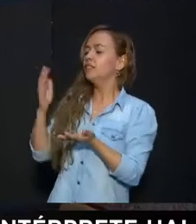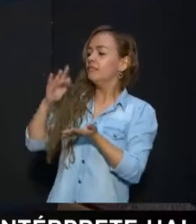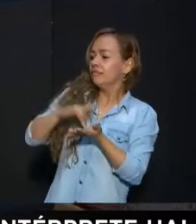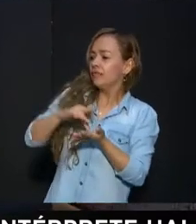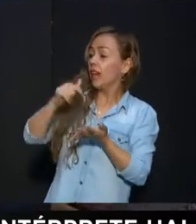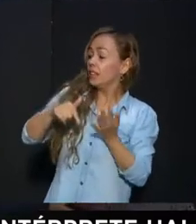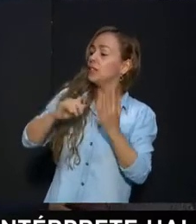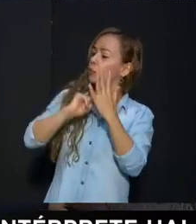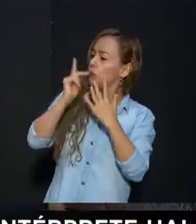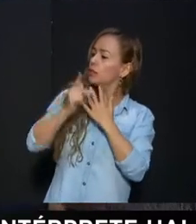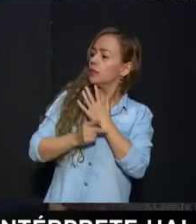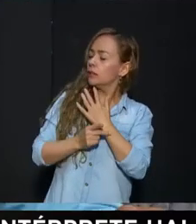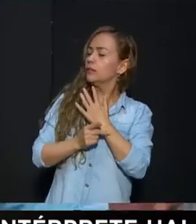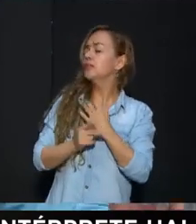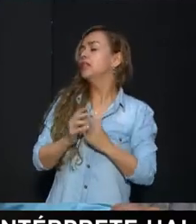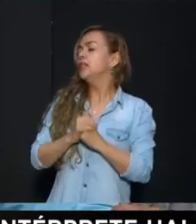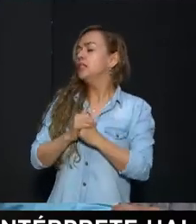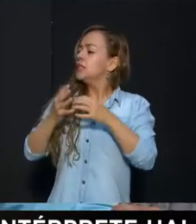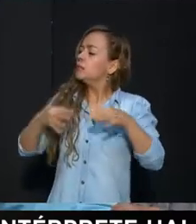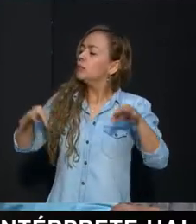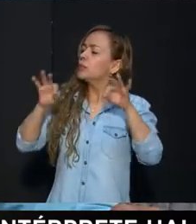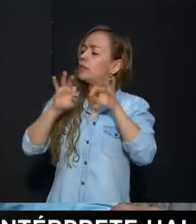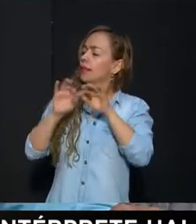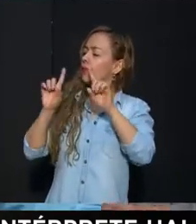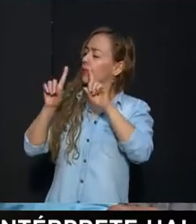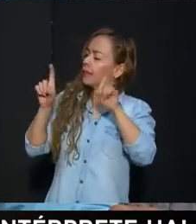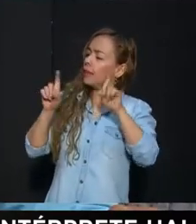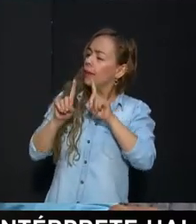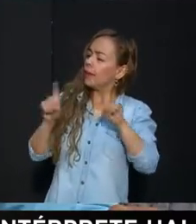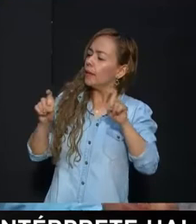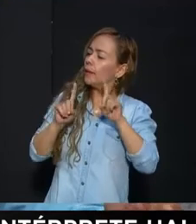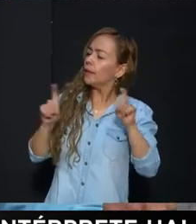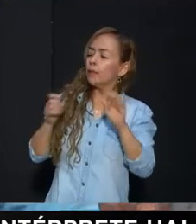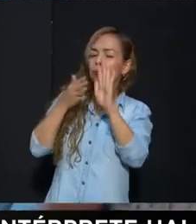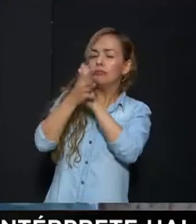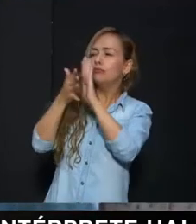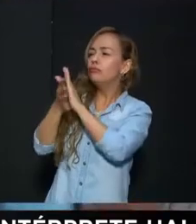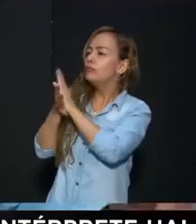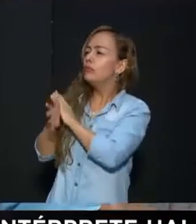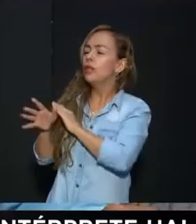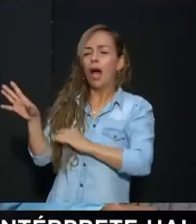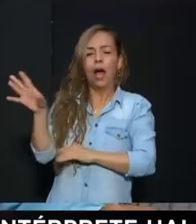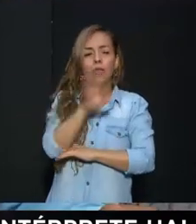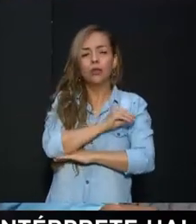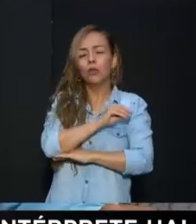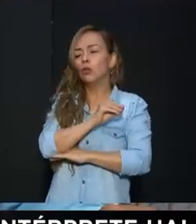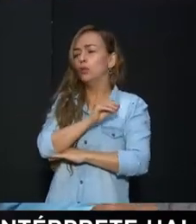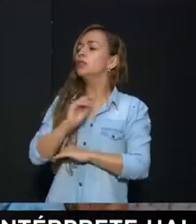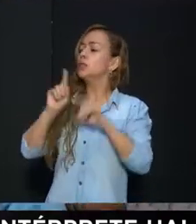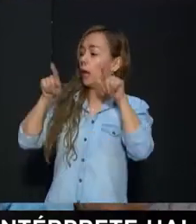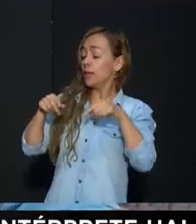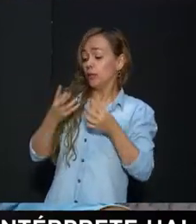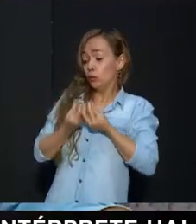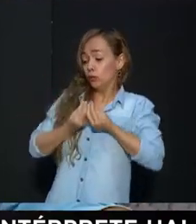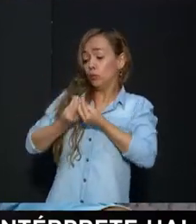haciendo y editando unos temas de interés para la sociedad y para nosotros más que todo como docentes.